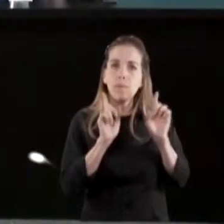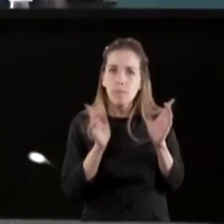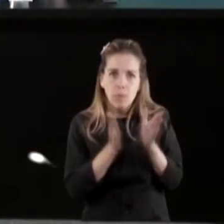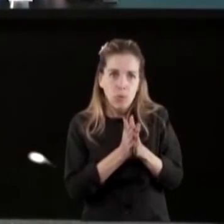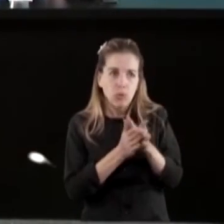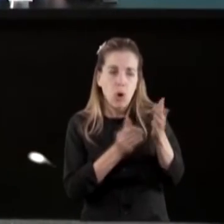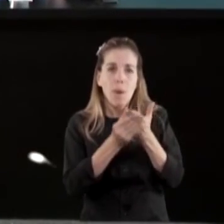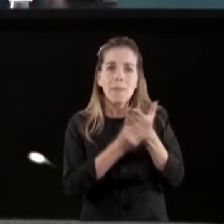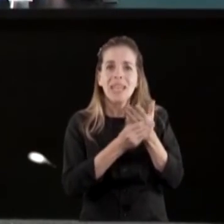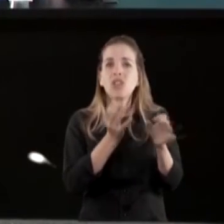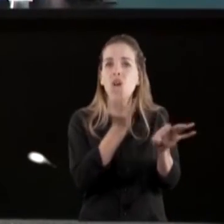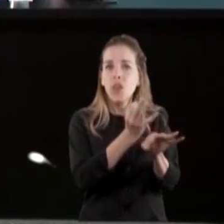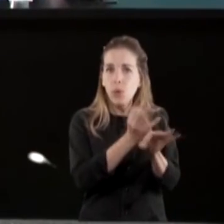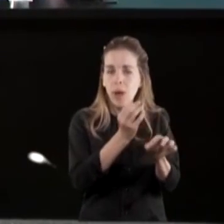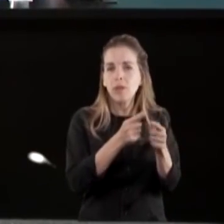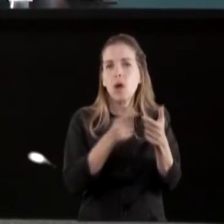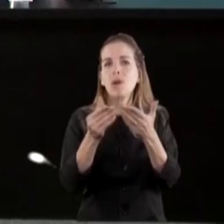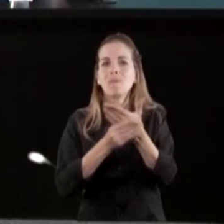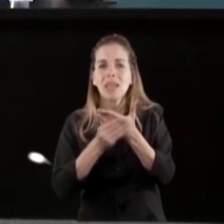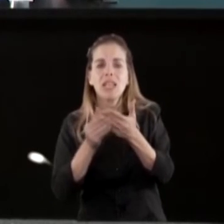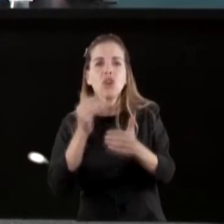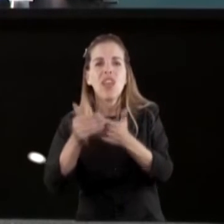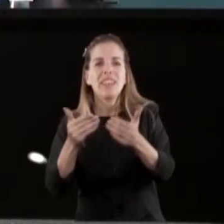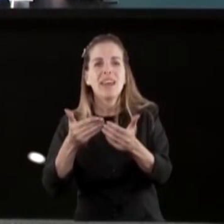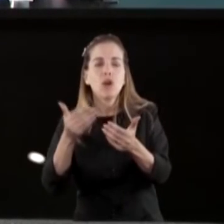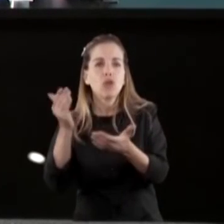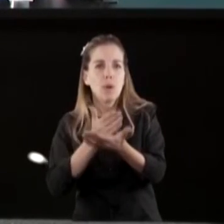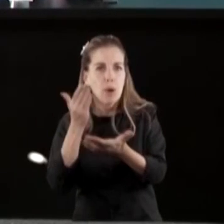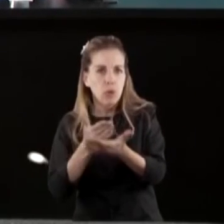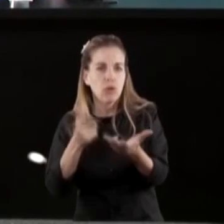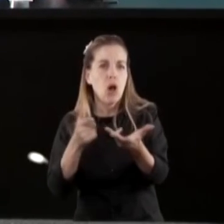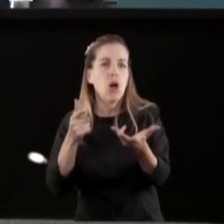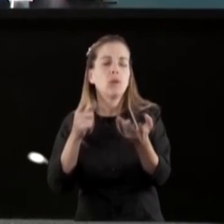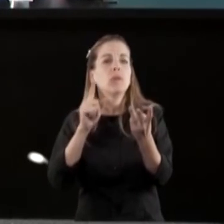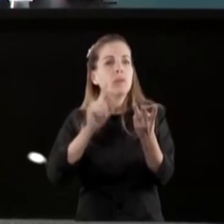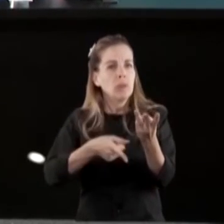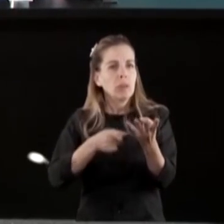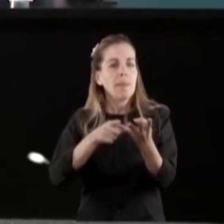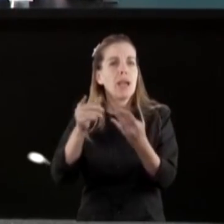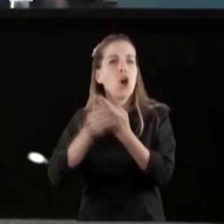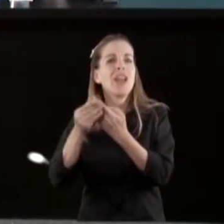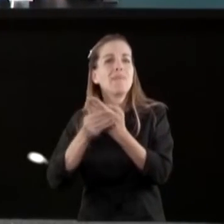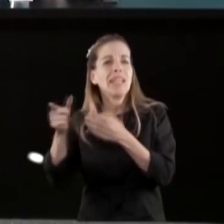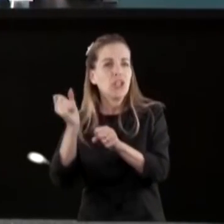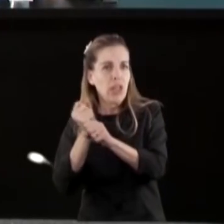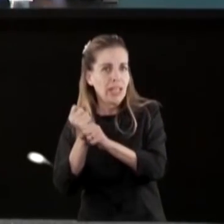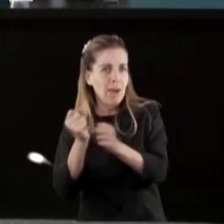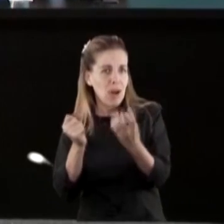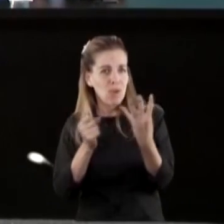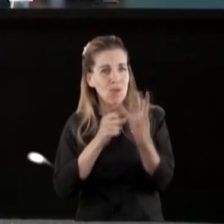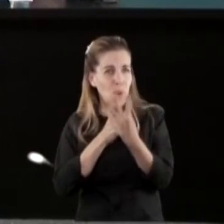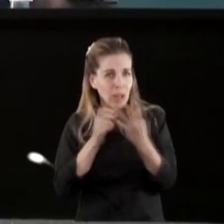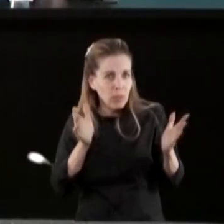Ministro Persic, Ministro de Educación, con el Ministro de Desarrollo Productivo Daniel Scioli, también con el Ministro de Trabajo Moroni,